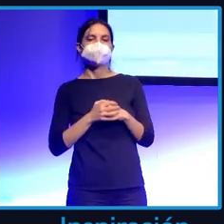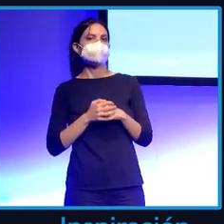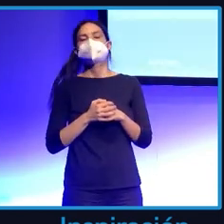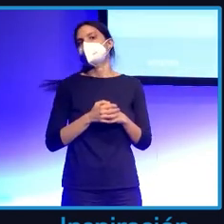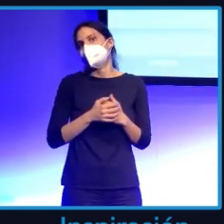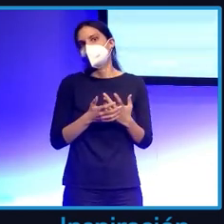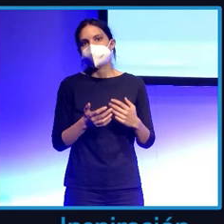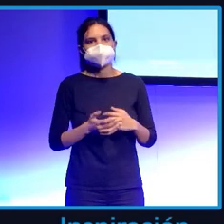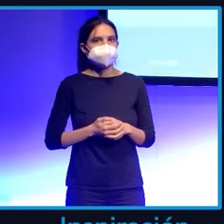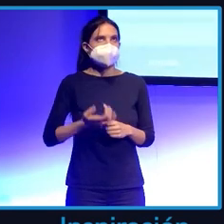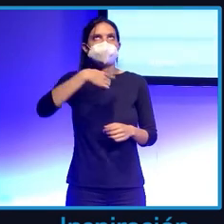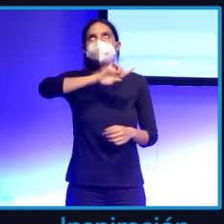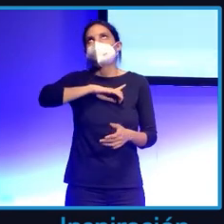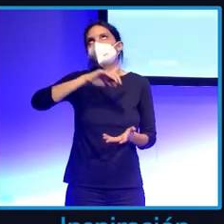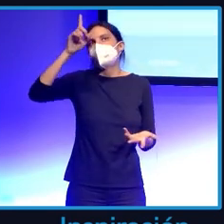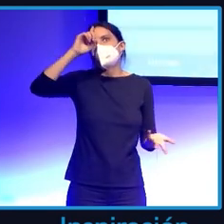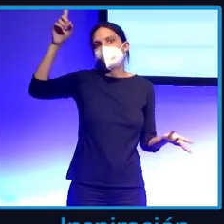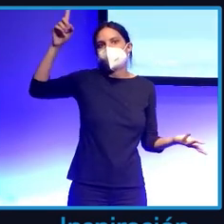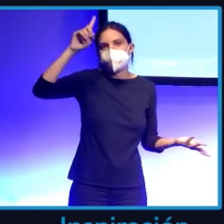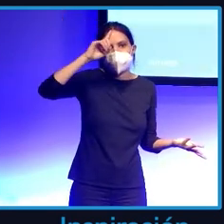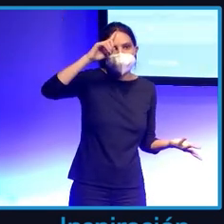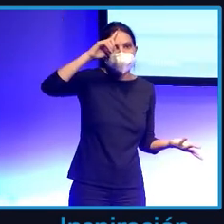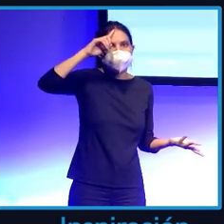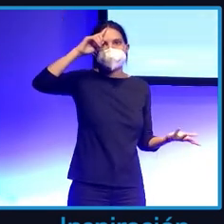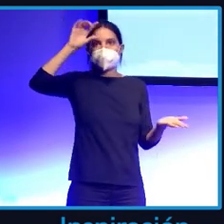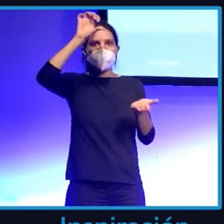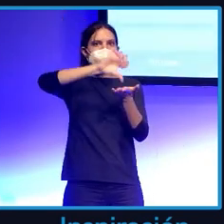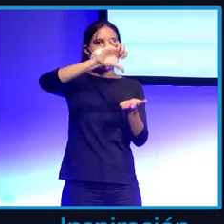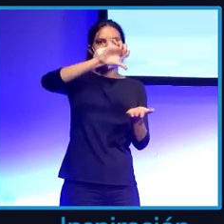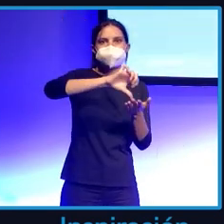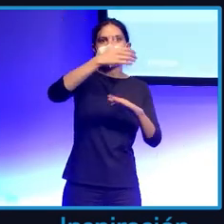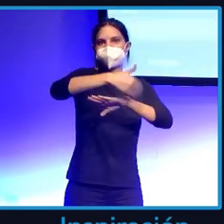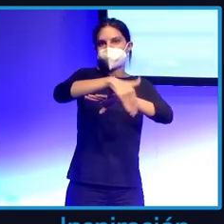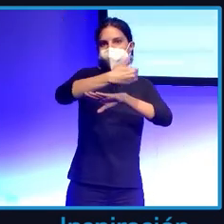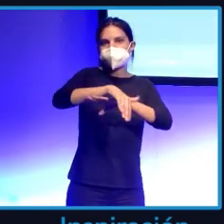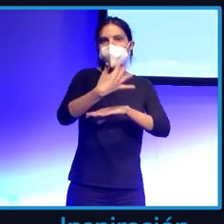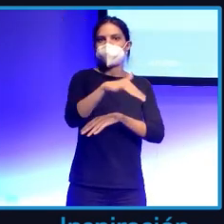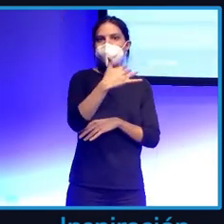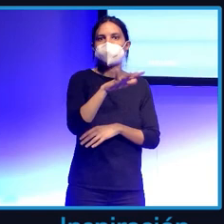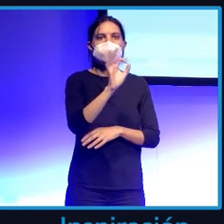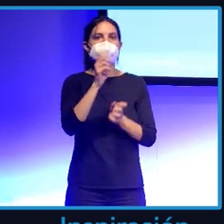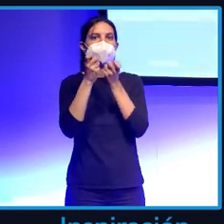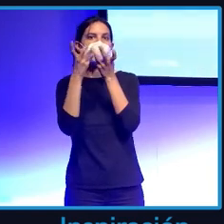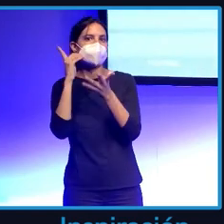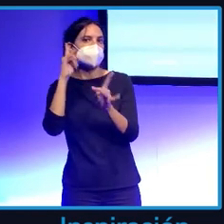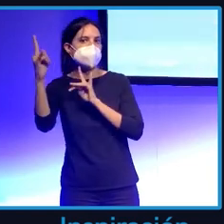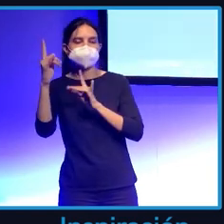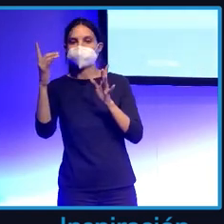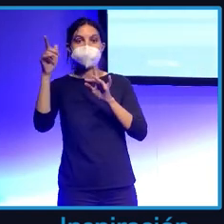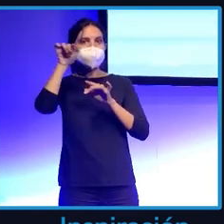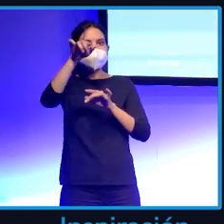nuestros... yo qué sé, nuestra dirección de nuestra casa, nuestro teléfono a Internet, hemos perdido absolutamente el control sobre ello.